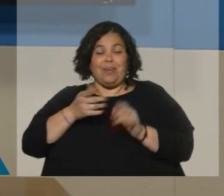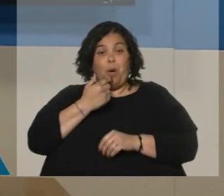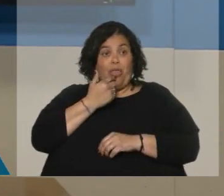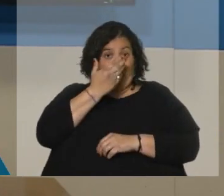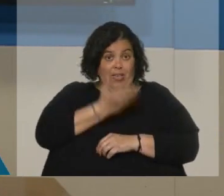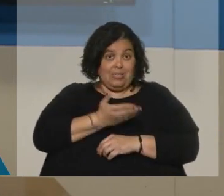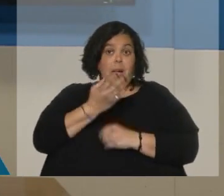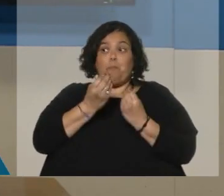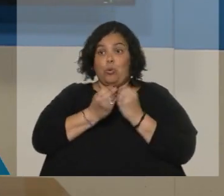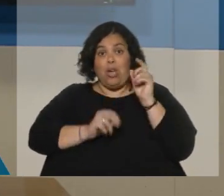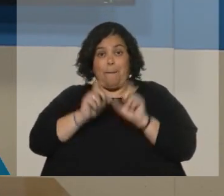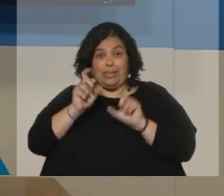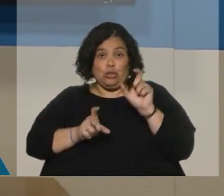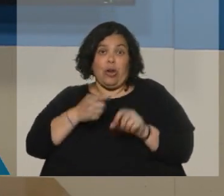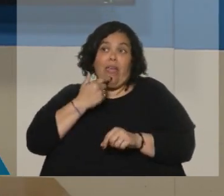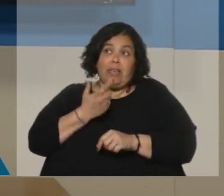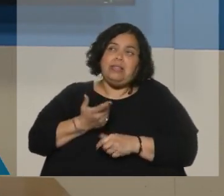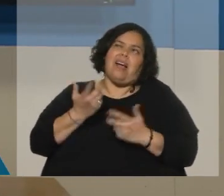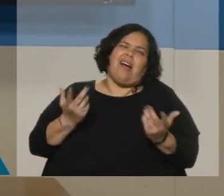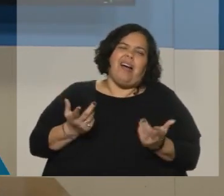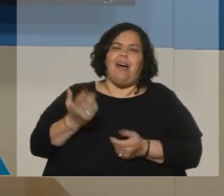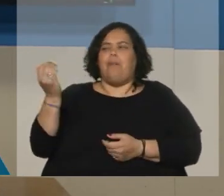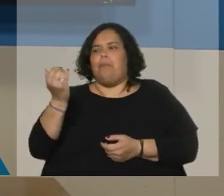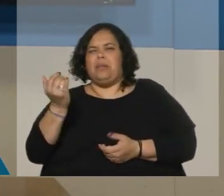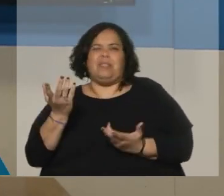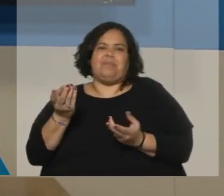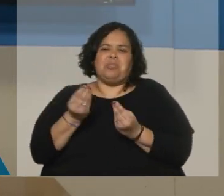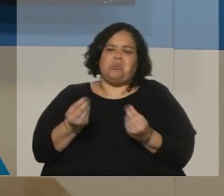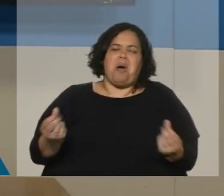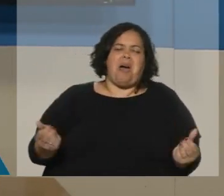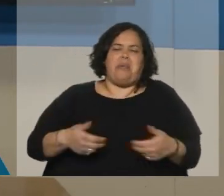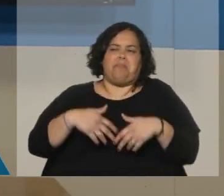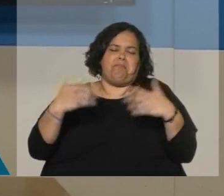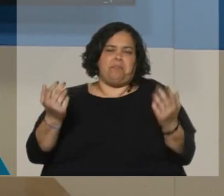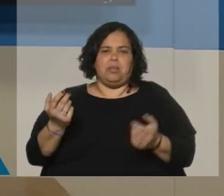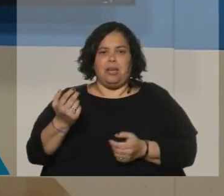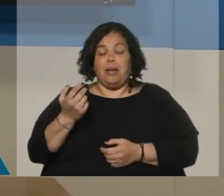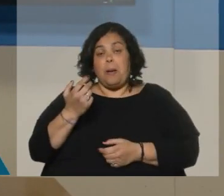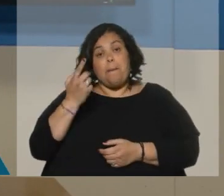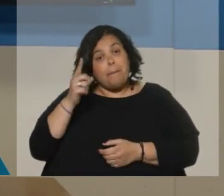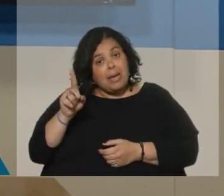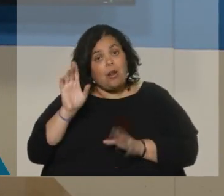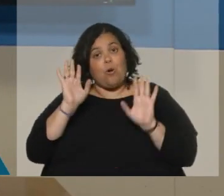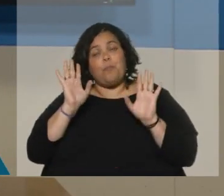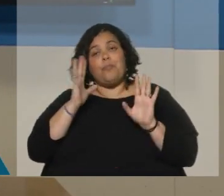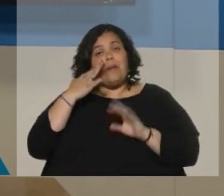que mucha gente lo planteó de diferente manera. Yo te decía, se habló en un debate light. En realidad,